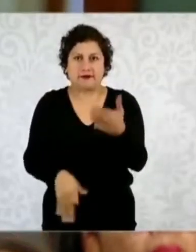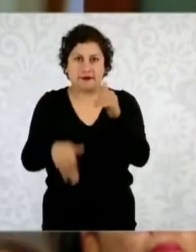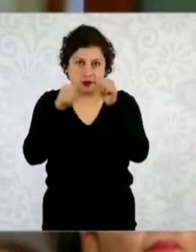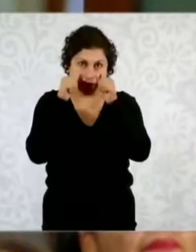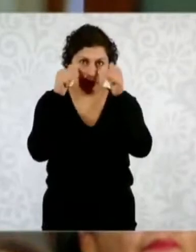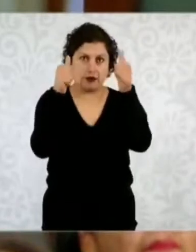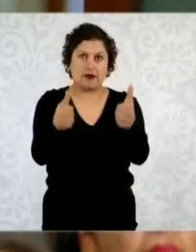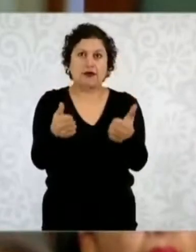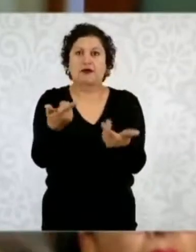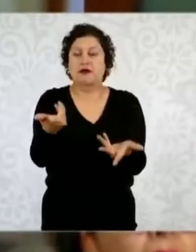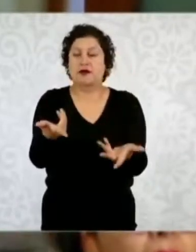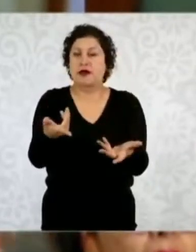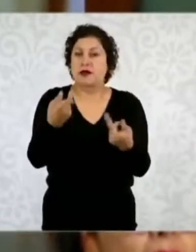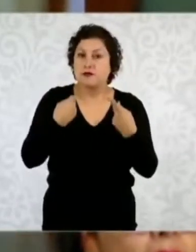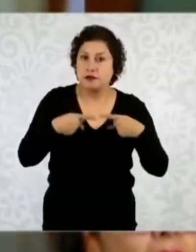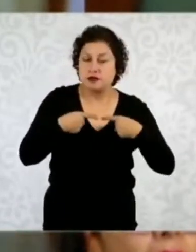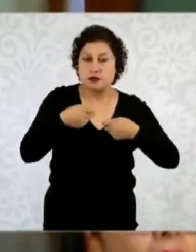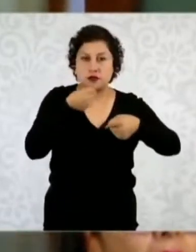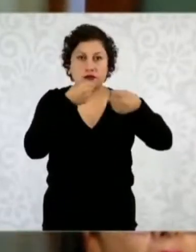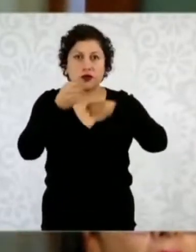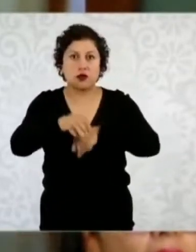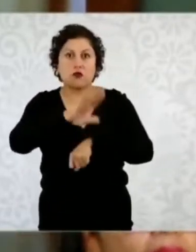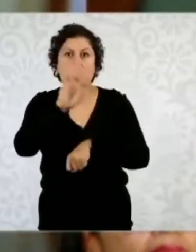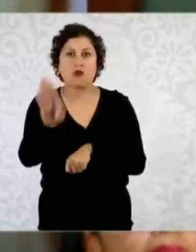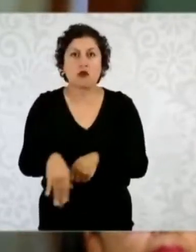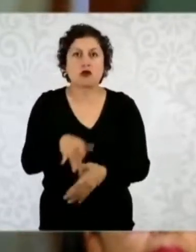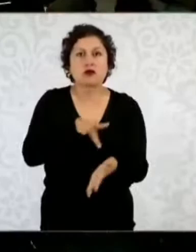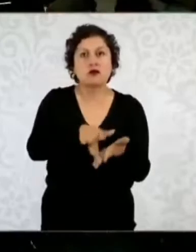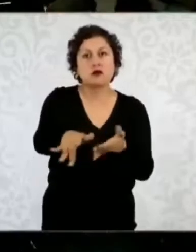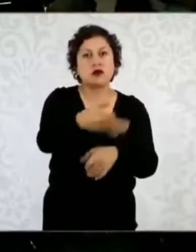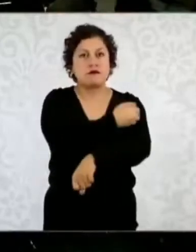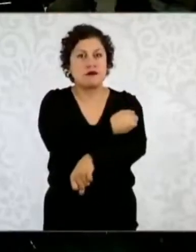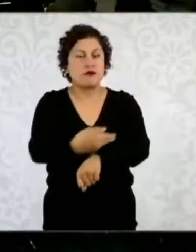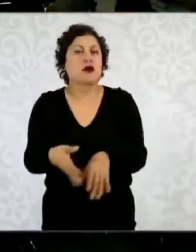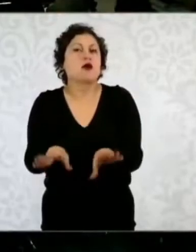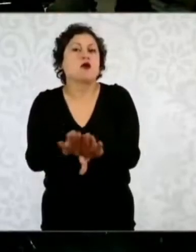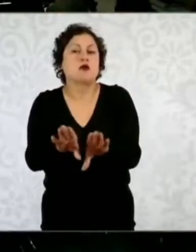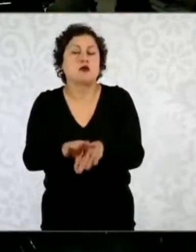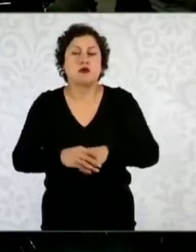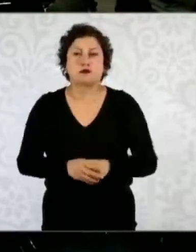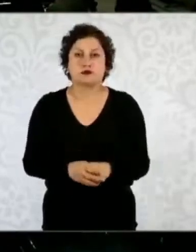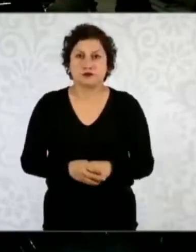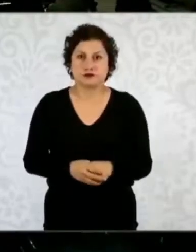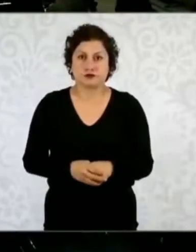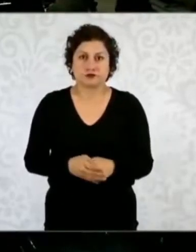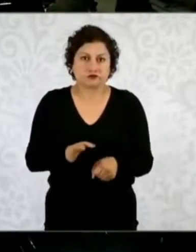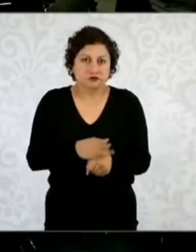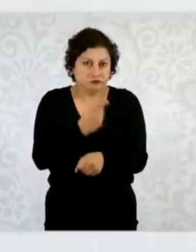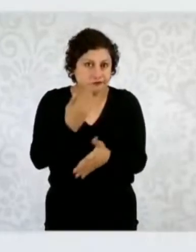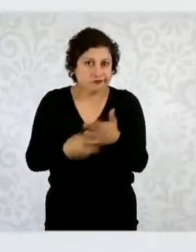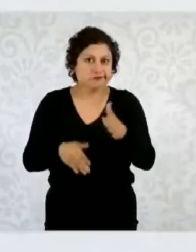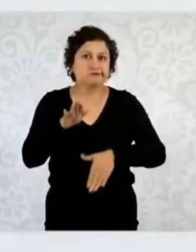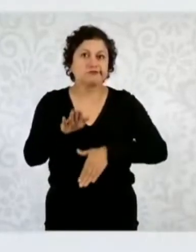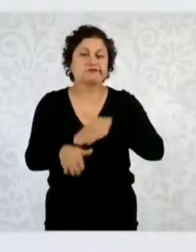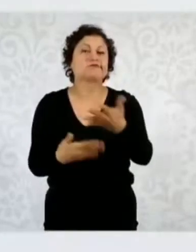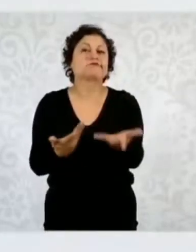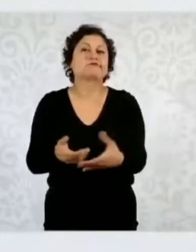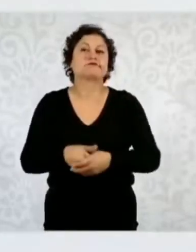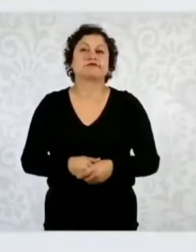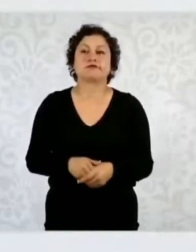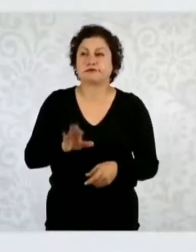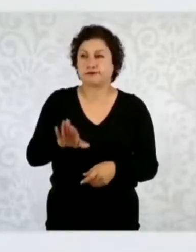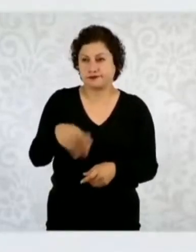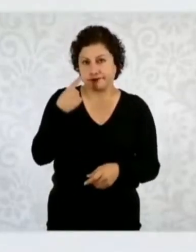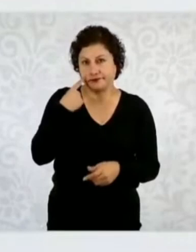porque no caminan los casos? Se hizo mucho trabajo en su momento con la secretaria